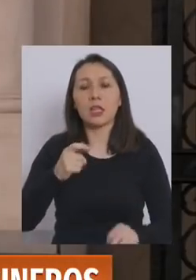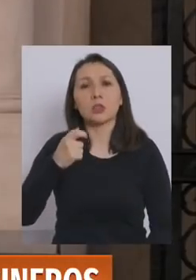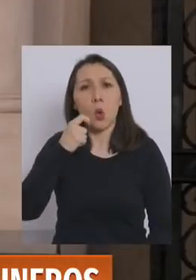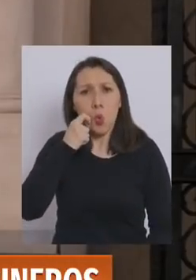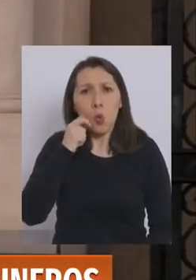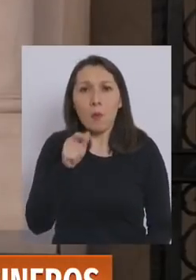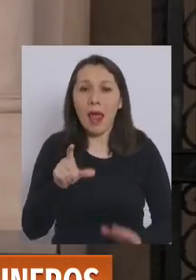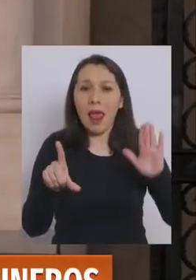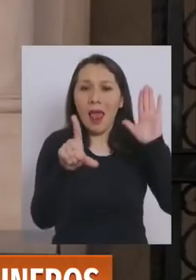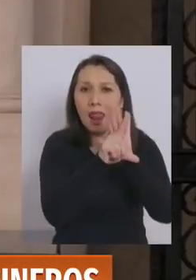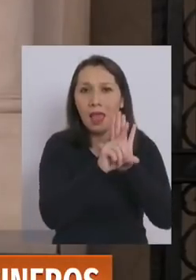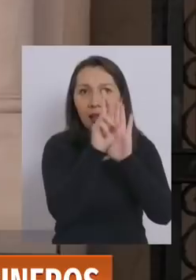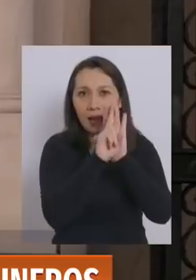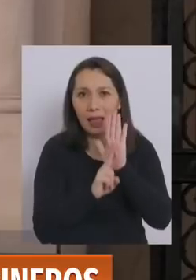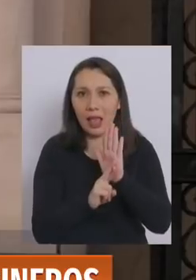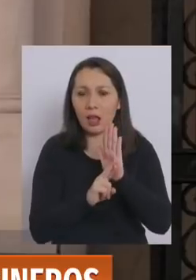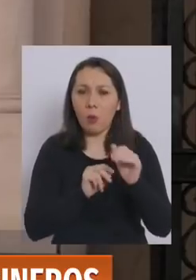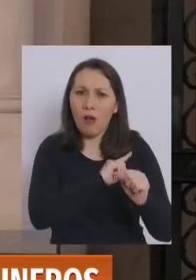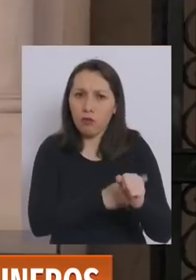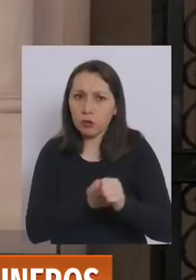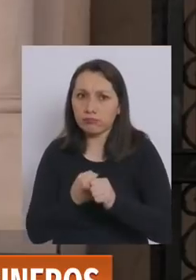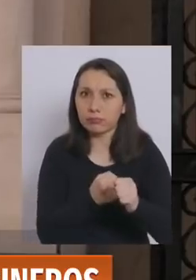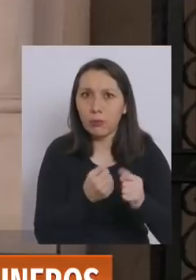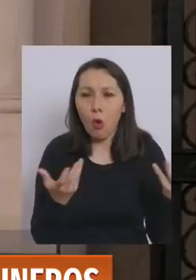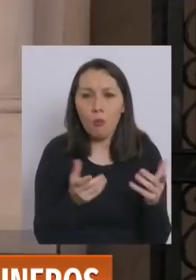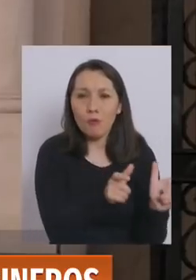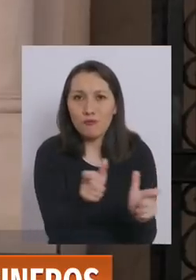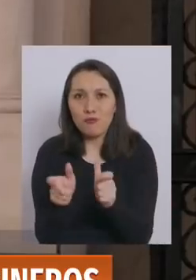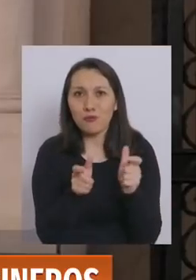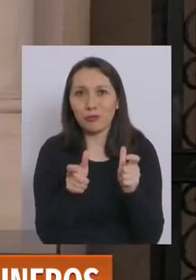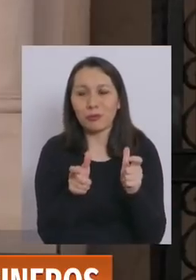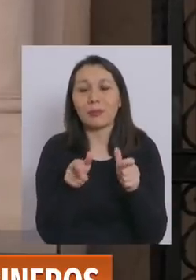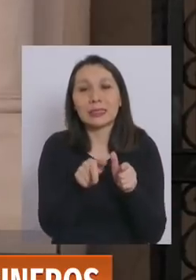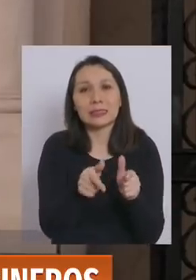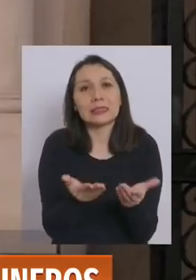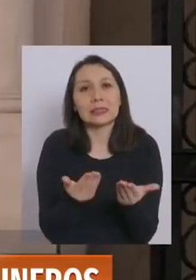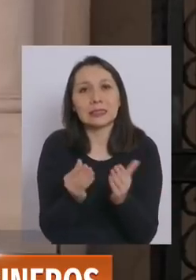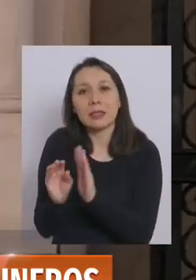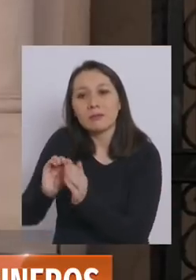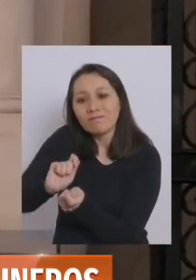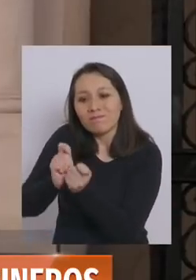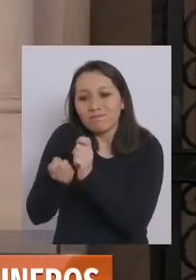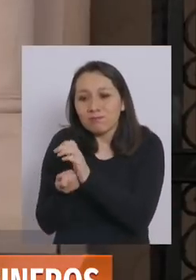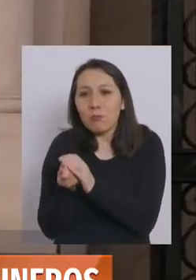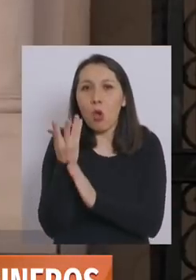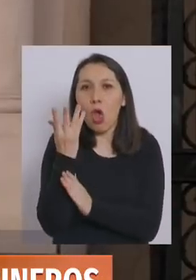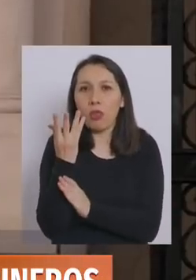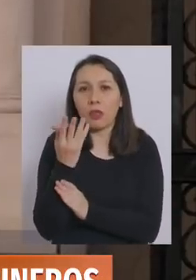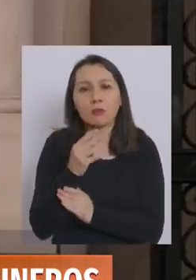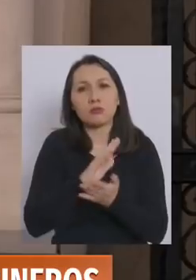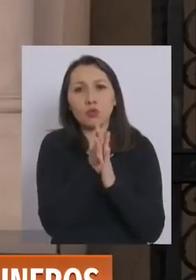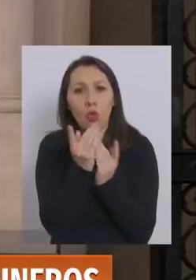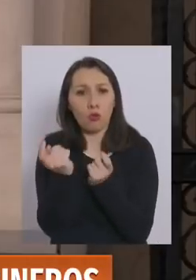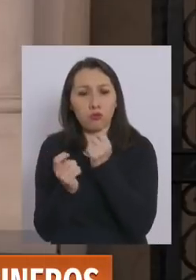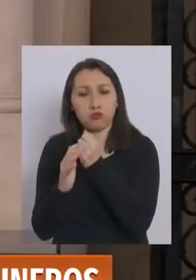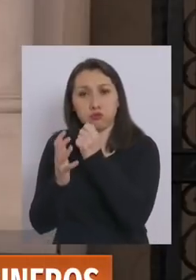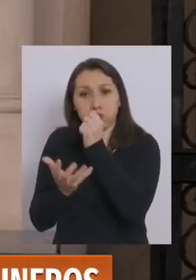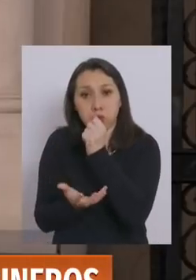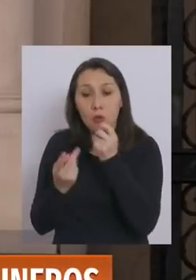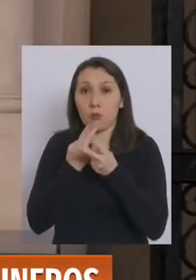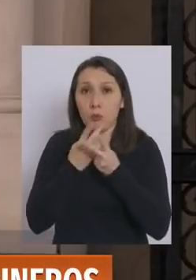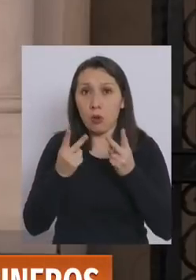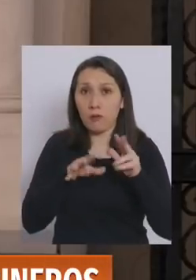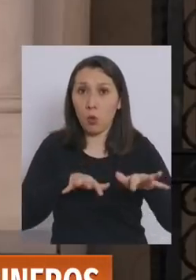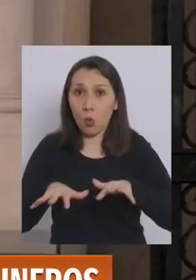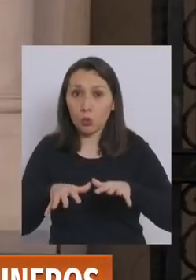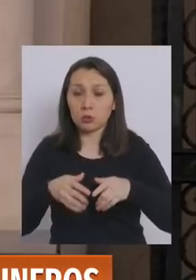por la ley y las reglas del uso de la fuerza. También se necesita esa modernización para que todos los recursos públicos que se utilizan